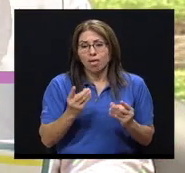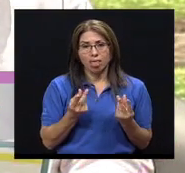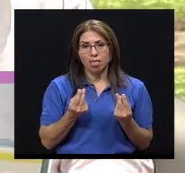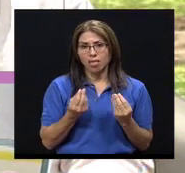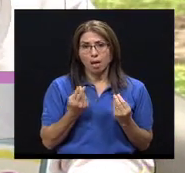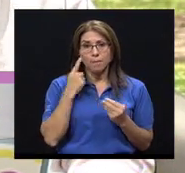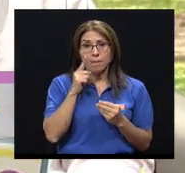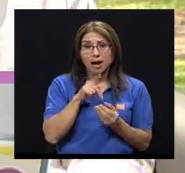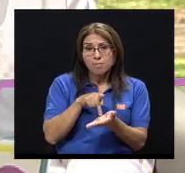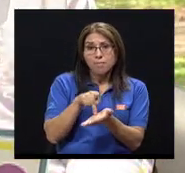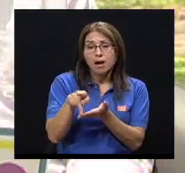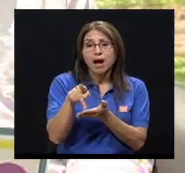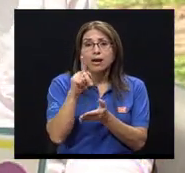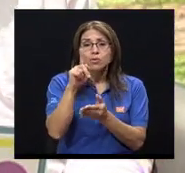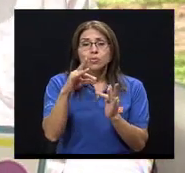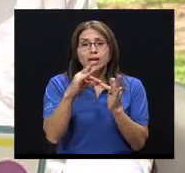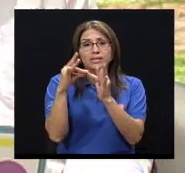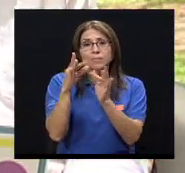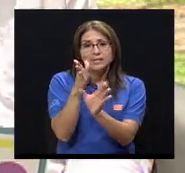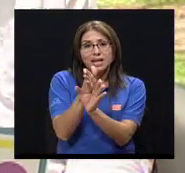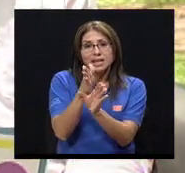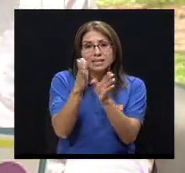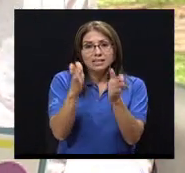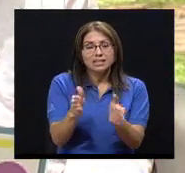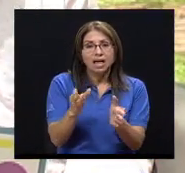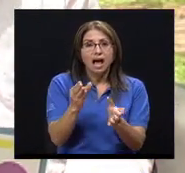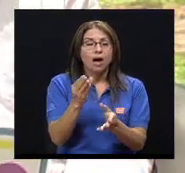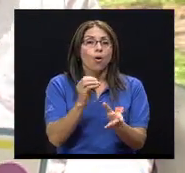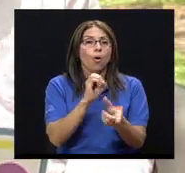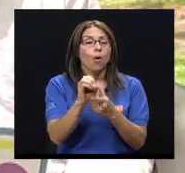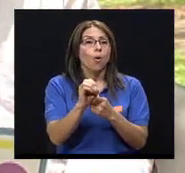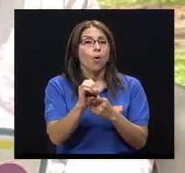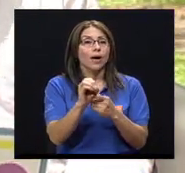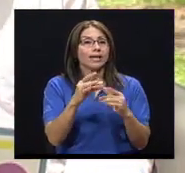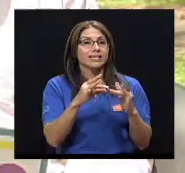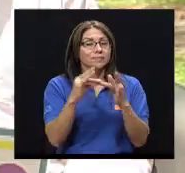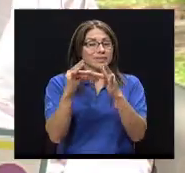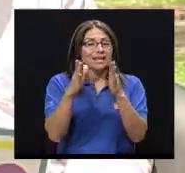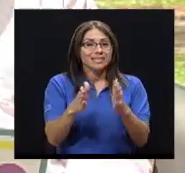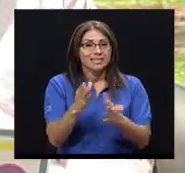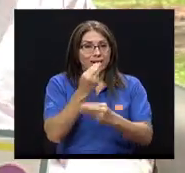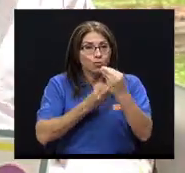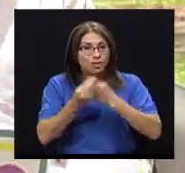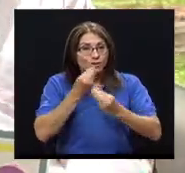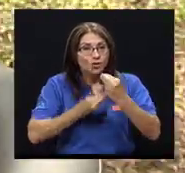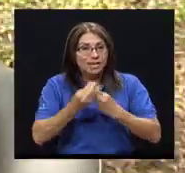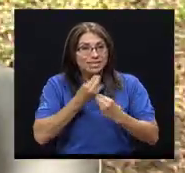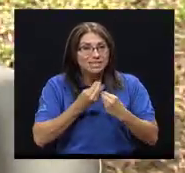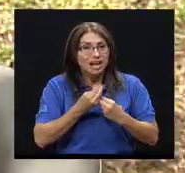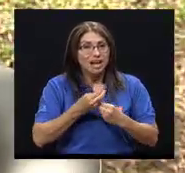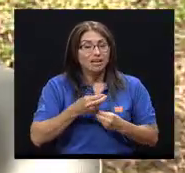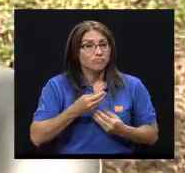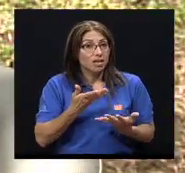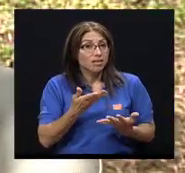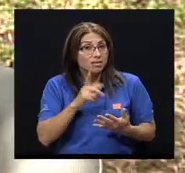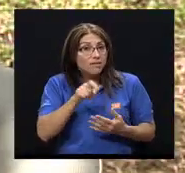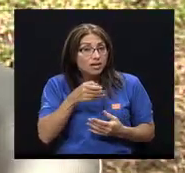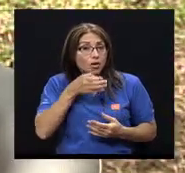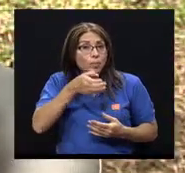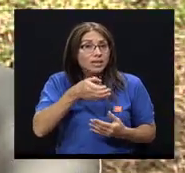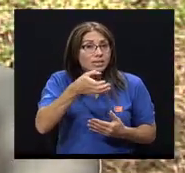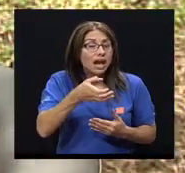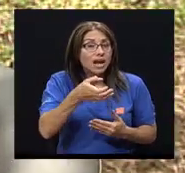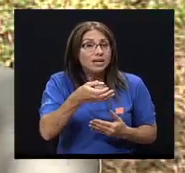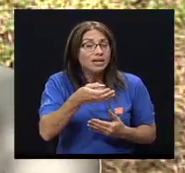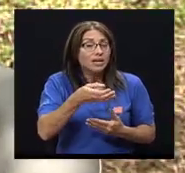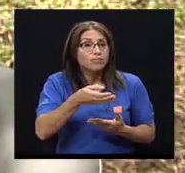un nutricionista, ¿es recomendable que este consuma algún tipo de suplemento? Bueno, mi recomendación para los